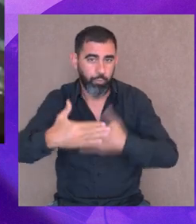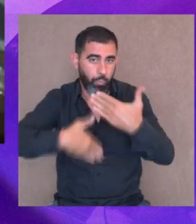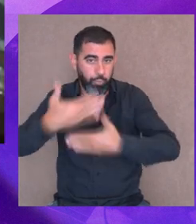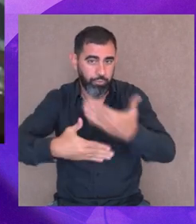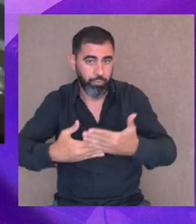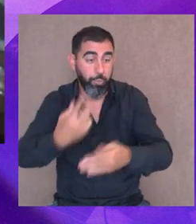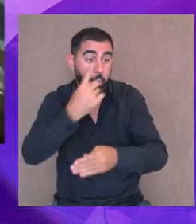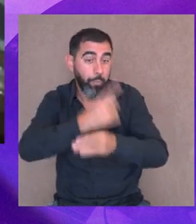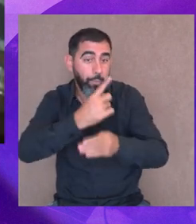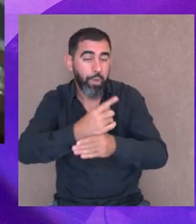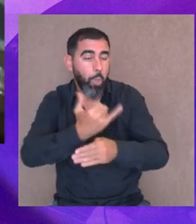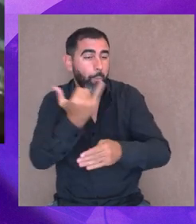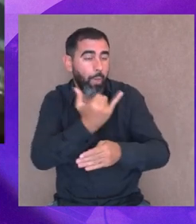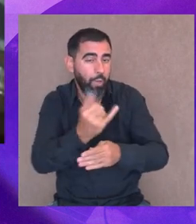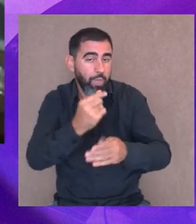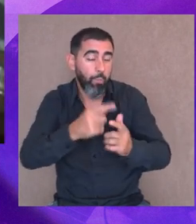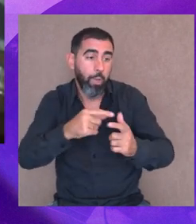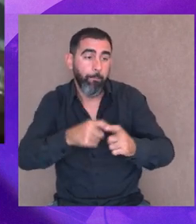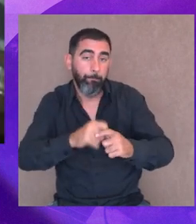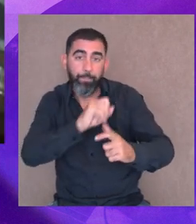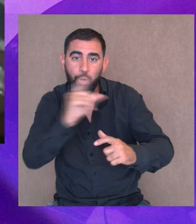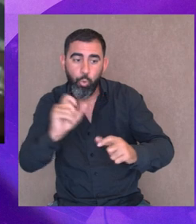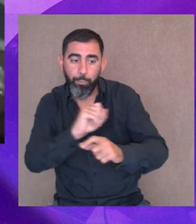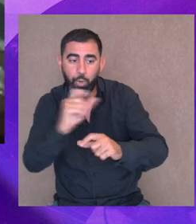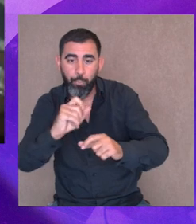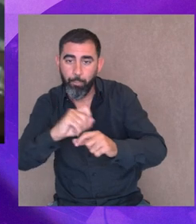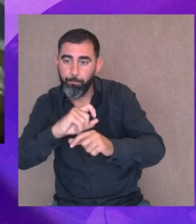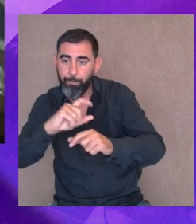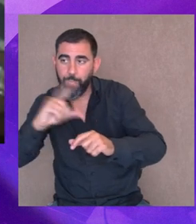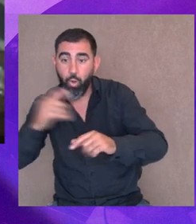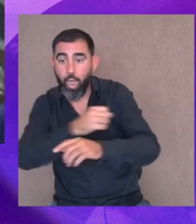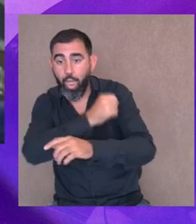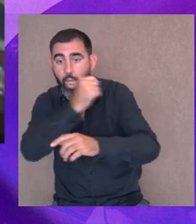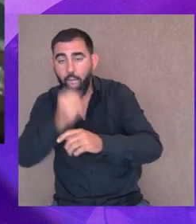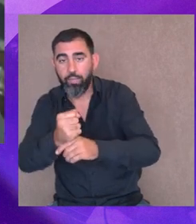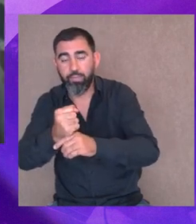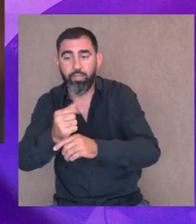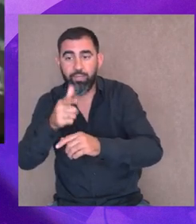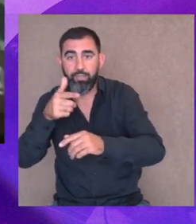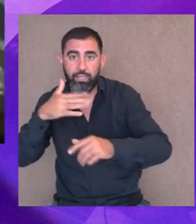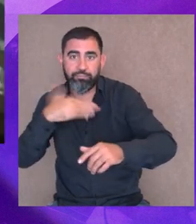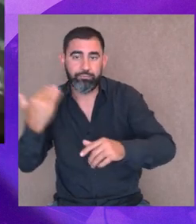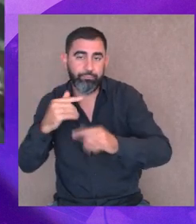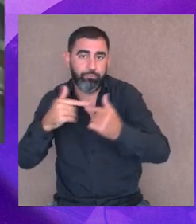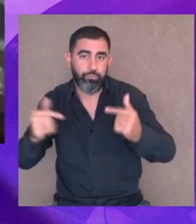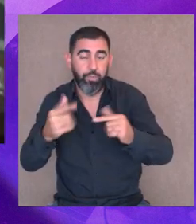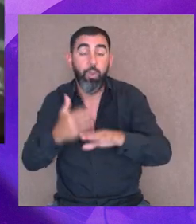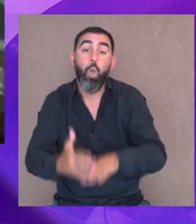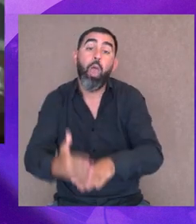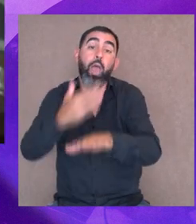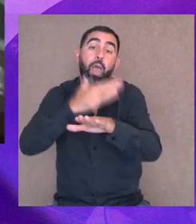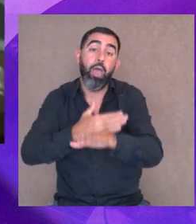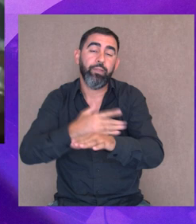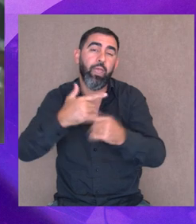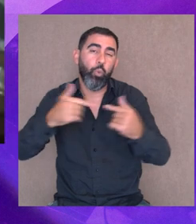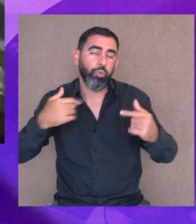fin de un proceso, no el principio. Entonces, el tener claro que, y antes de todo eso, está esto que hablábamos